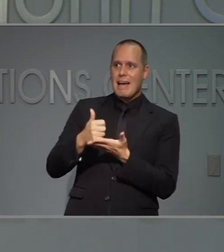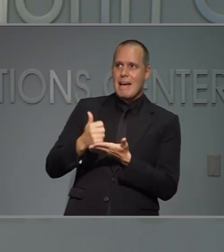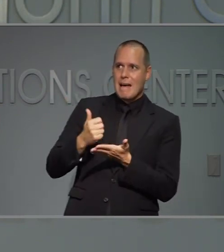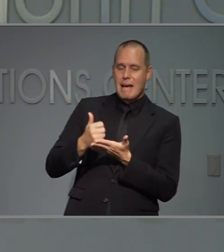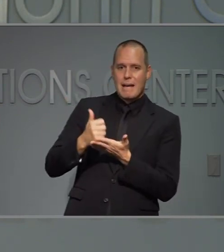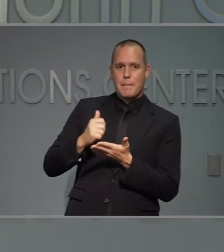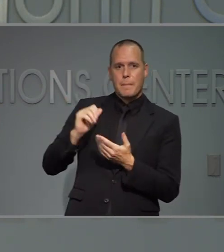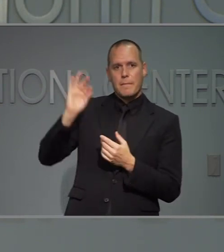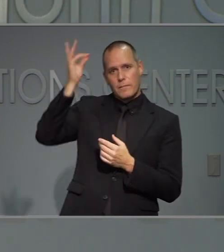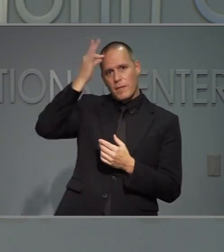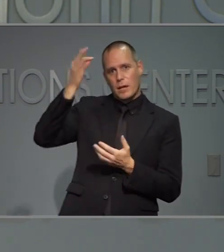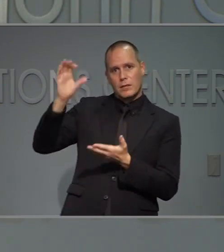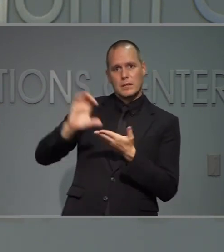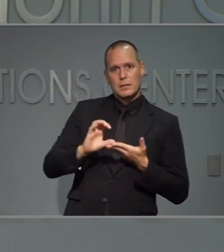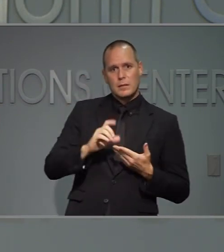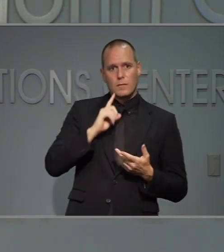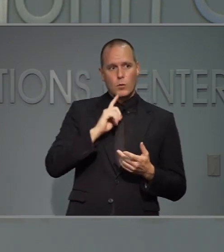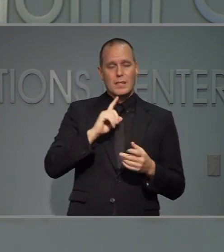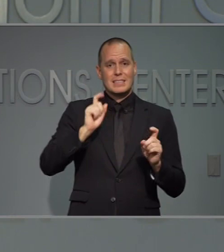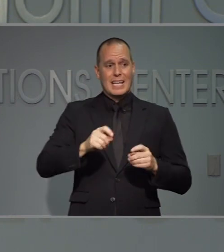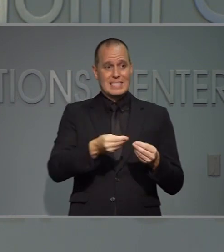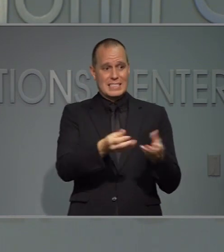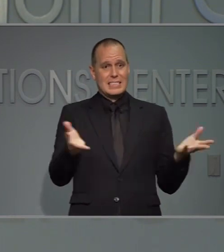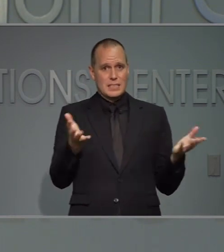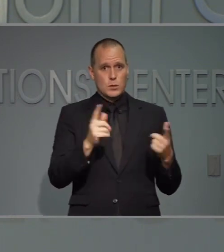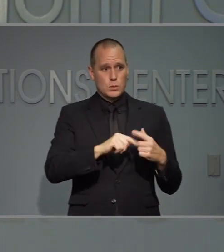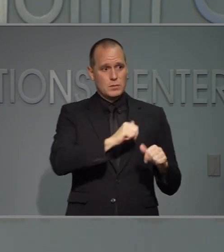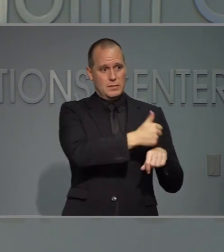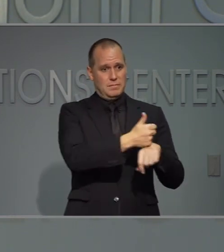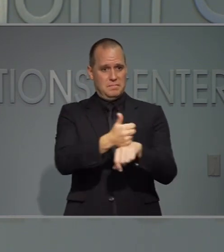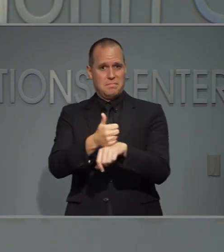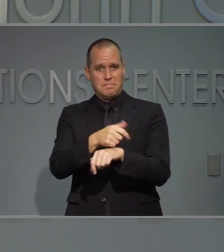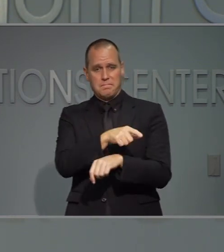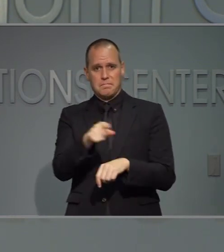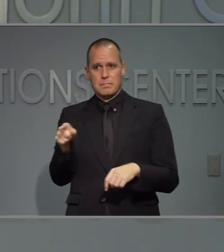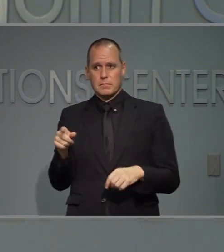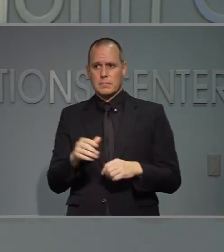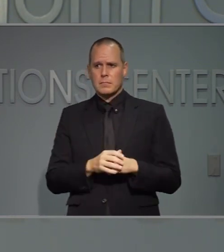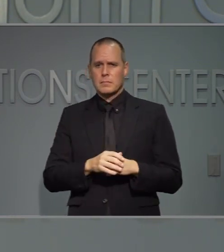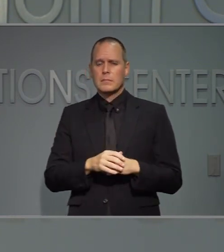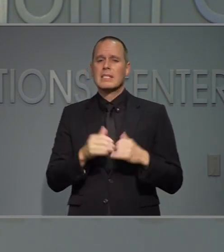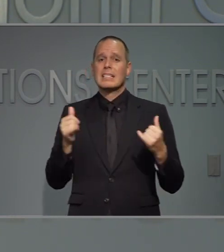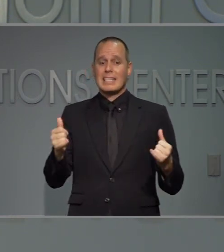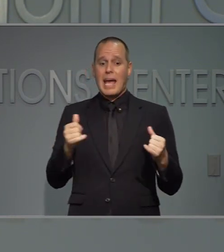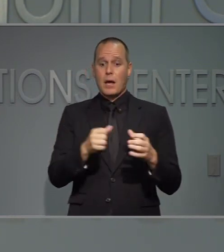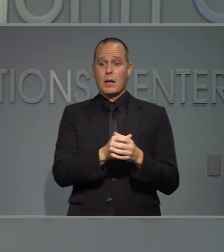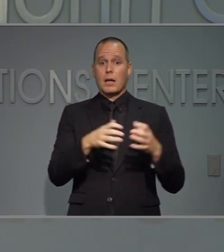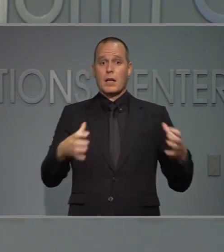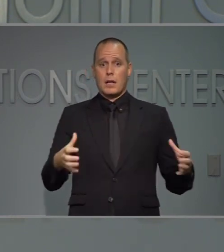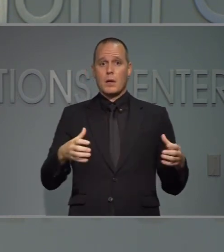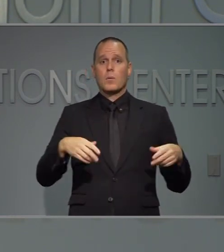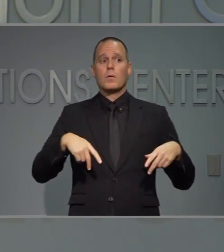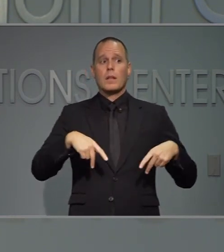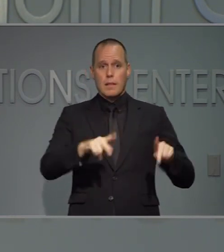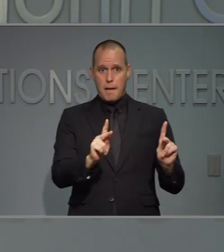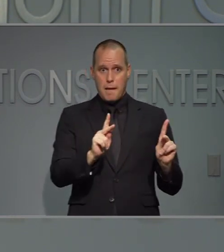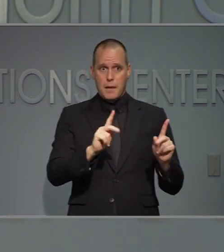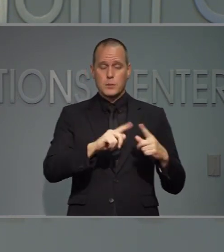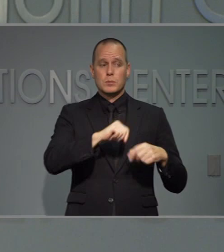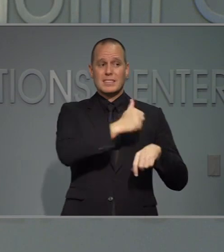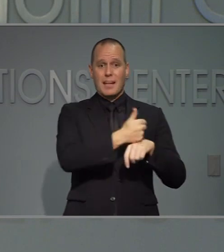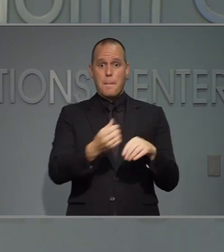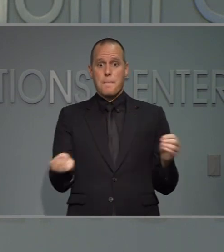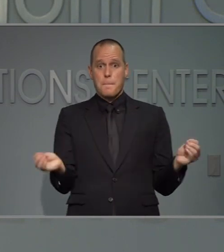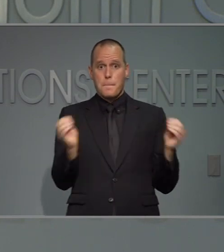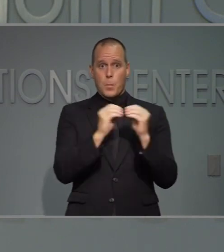gobierno estado tenía que hacer más para que el gobierno federal le diera más y subvenciones y que dice es